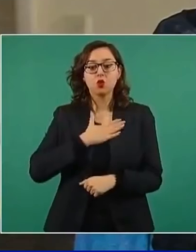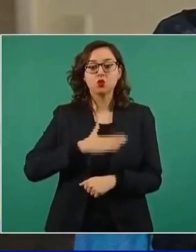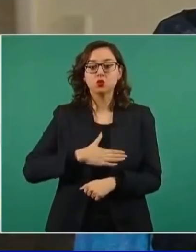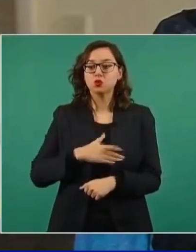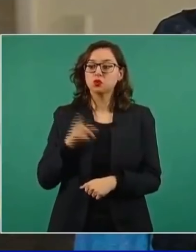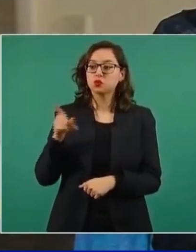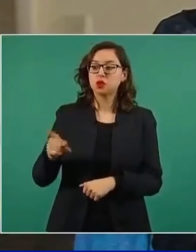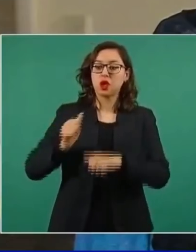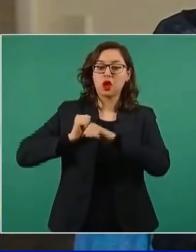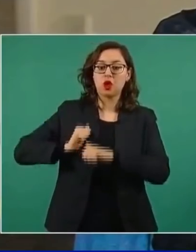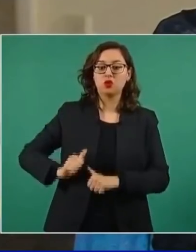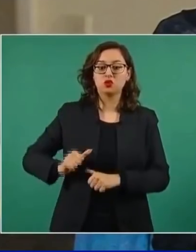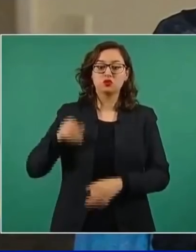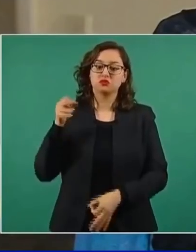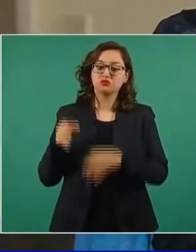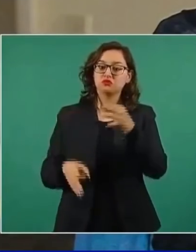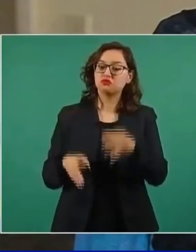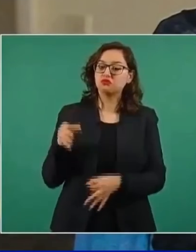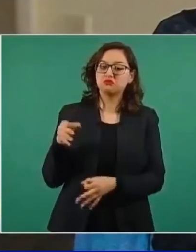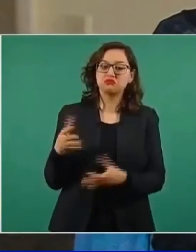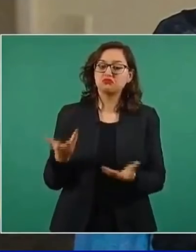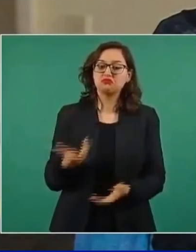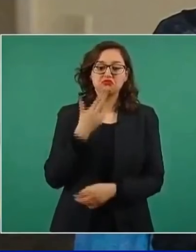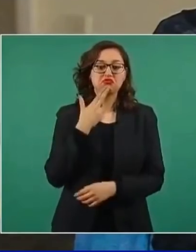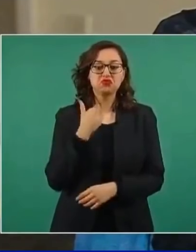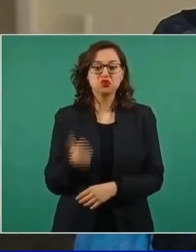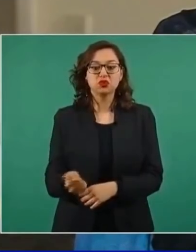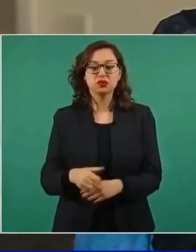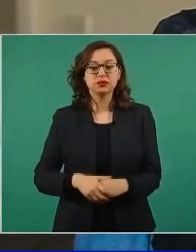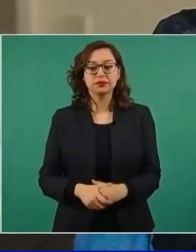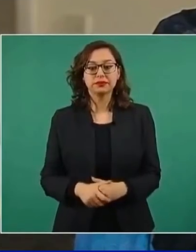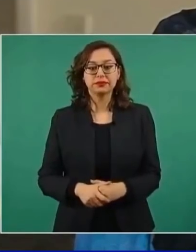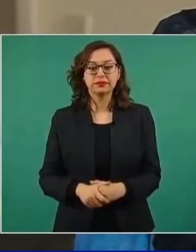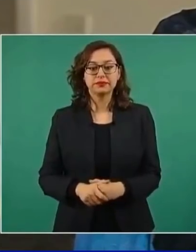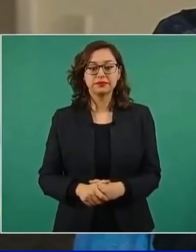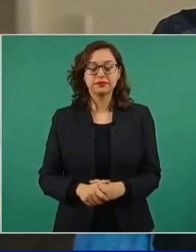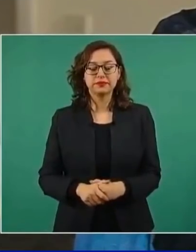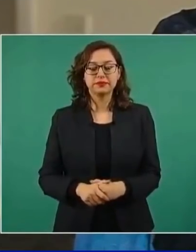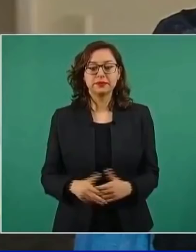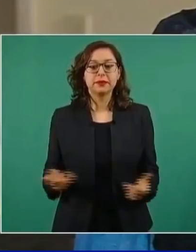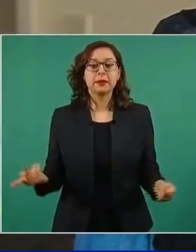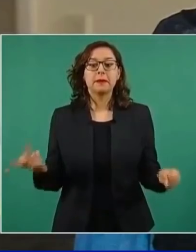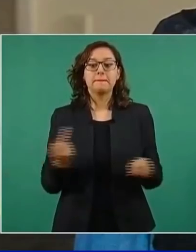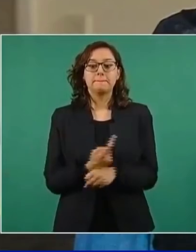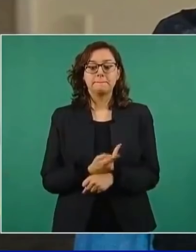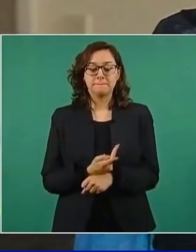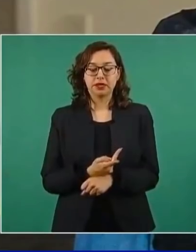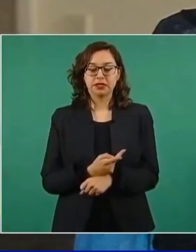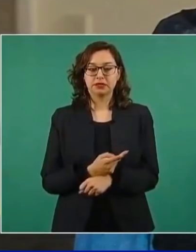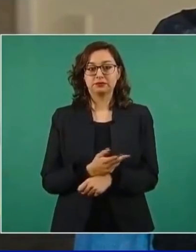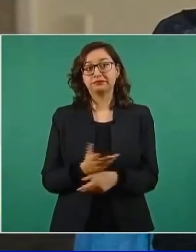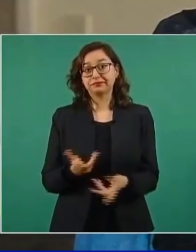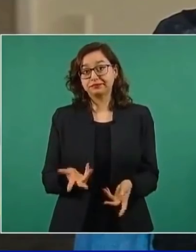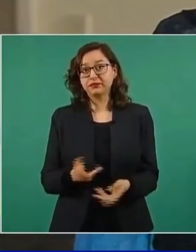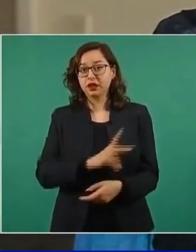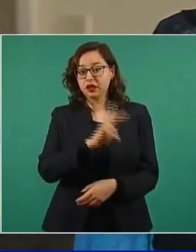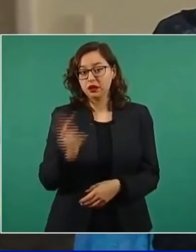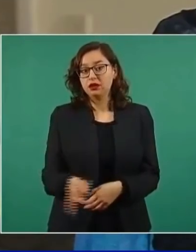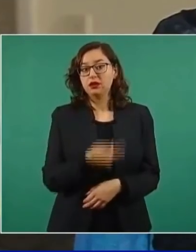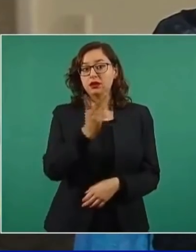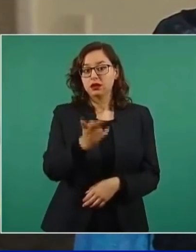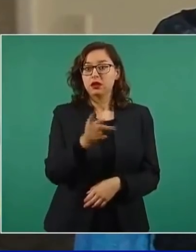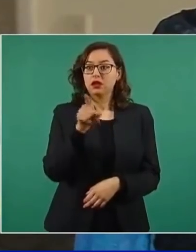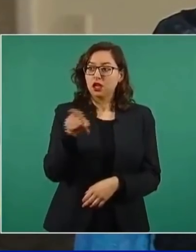funciona. La pregunta es, en base a lo que usted dijo de cambiarle el nombre, y no solamente el nombre,